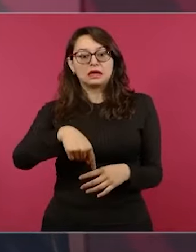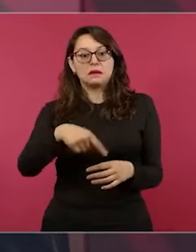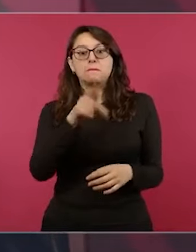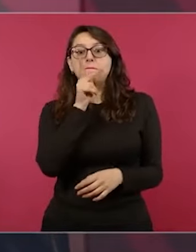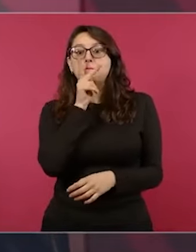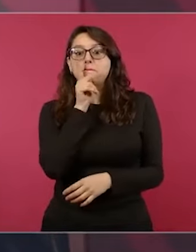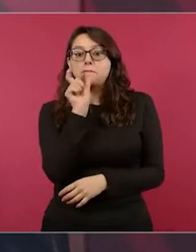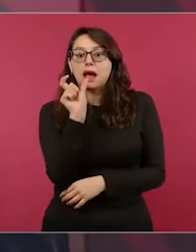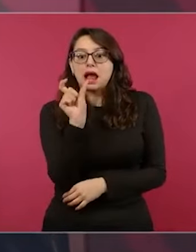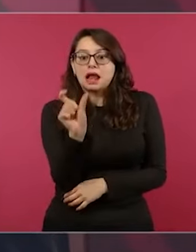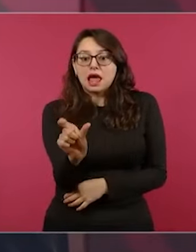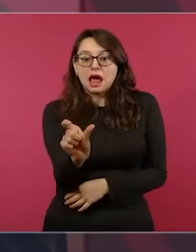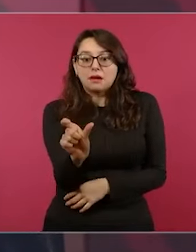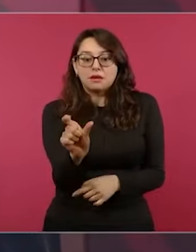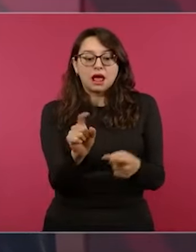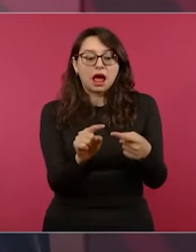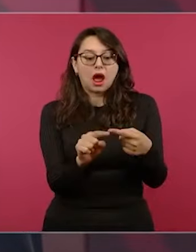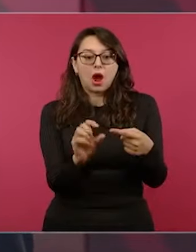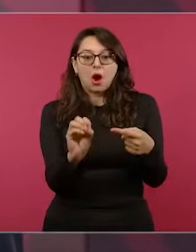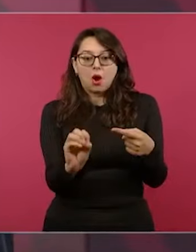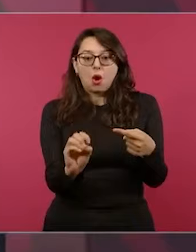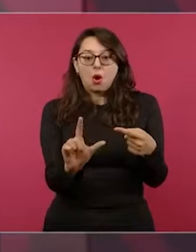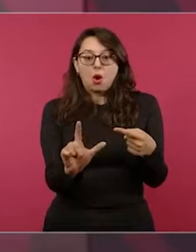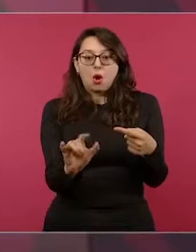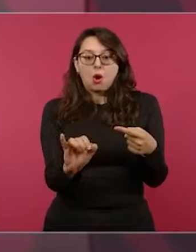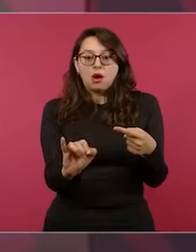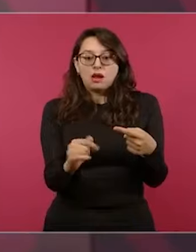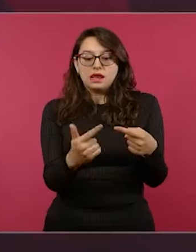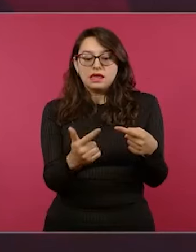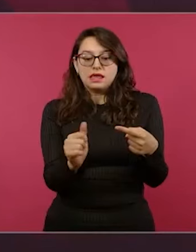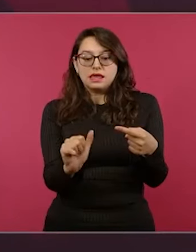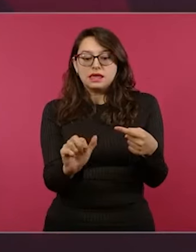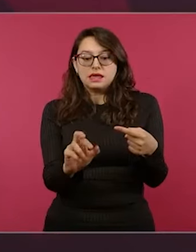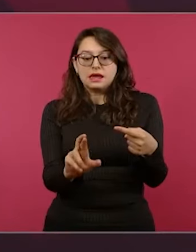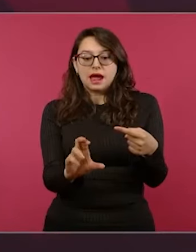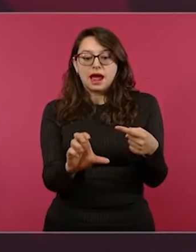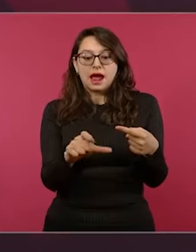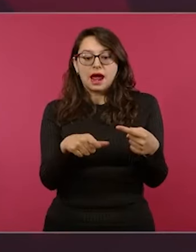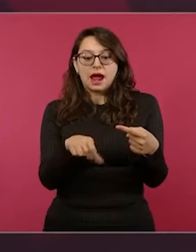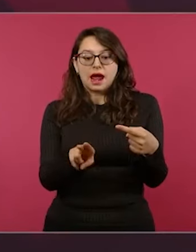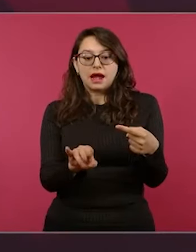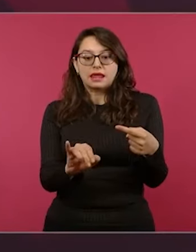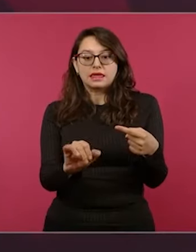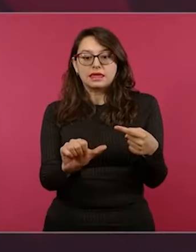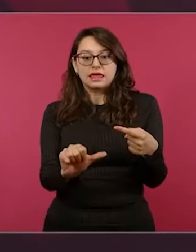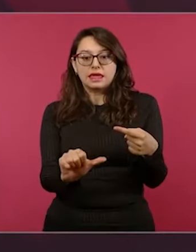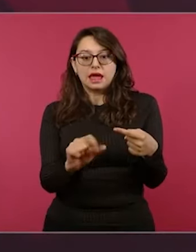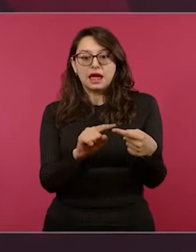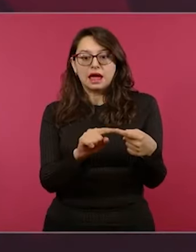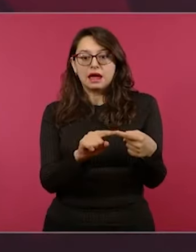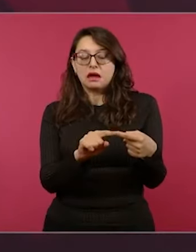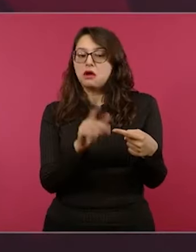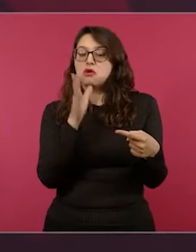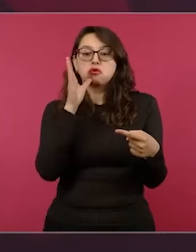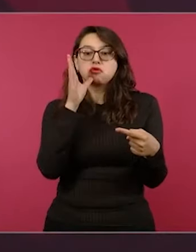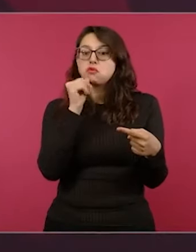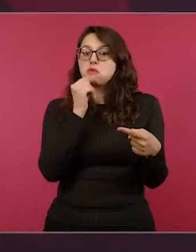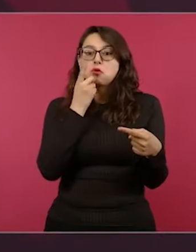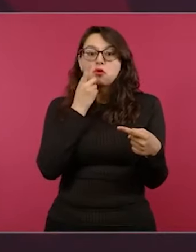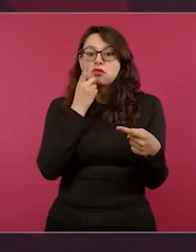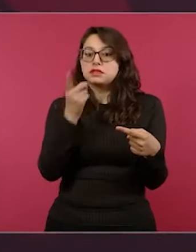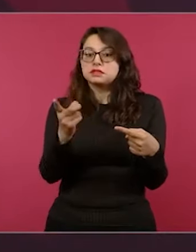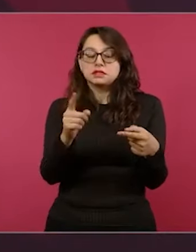no voy a poder hablar de oligarquía